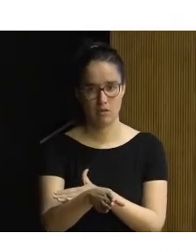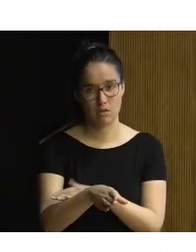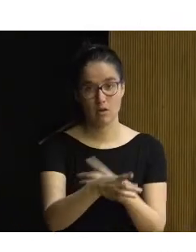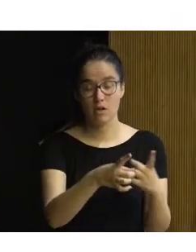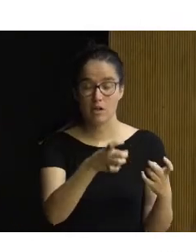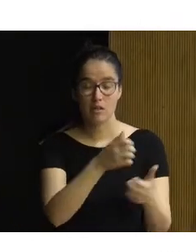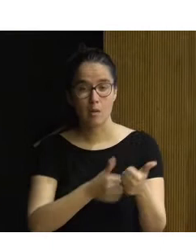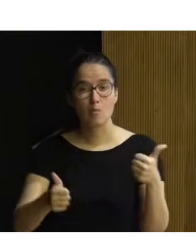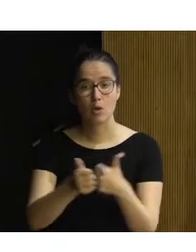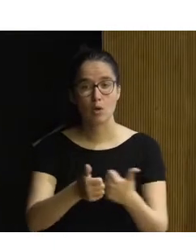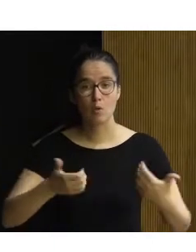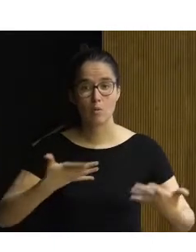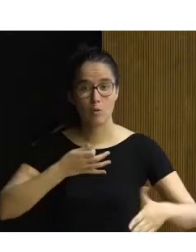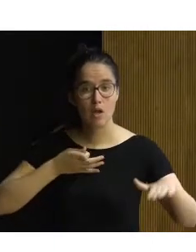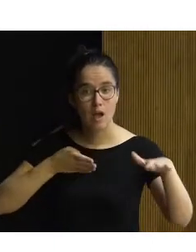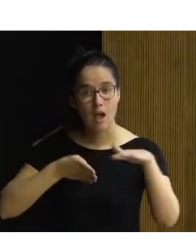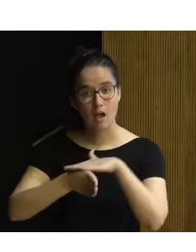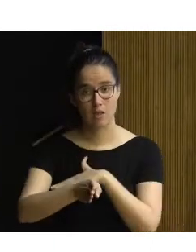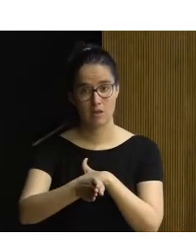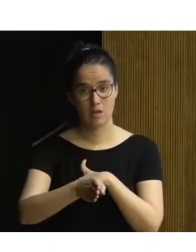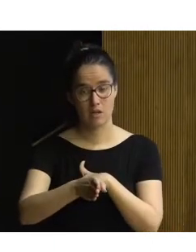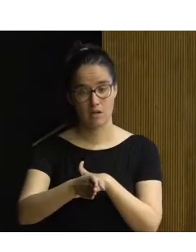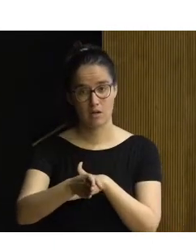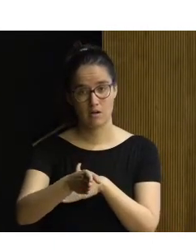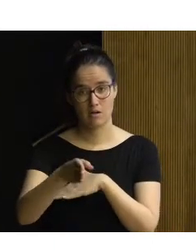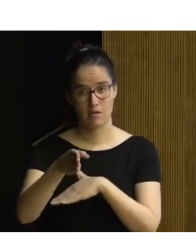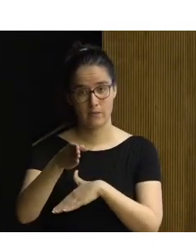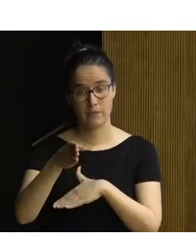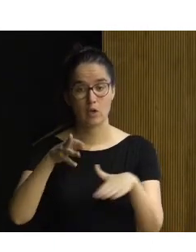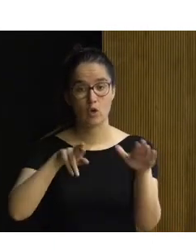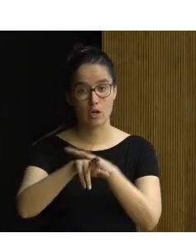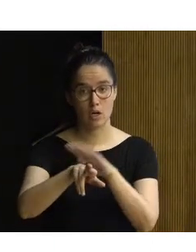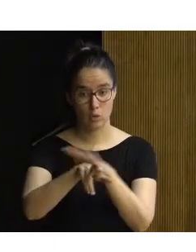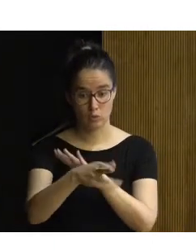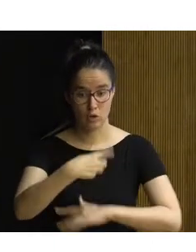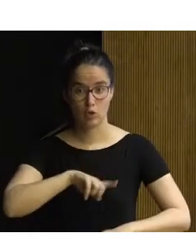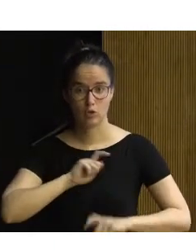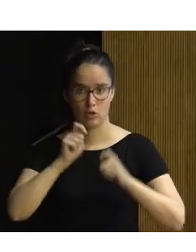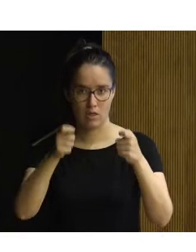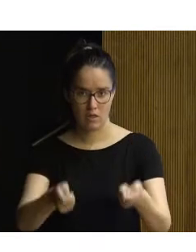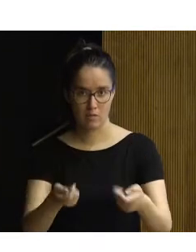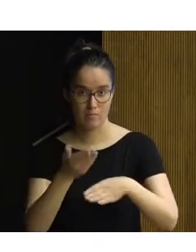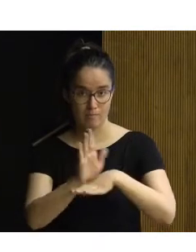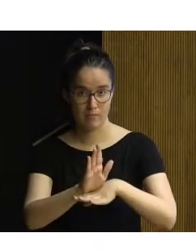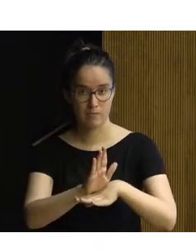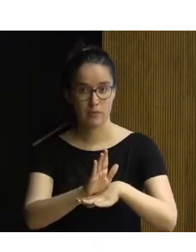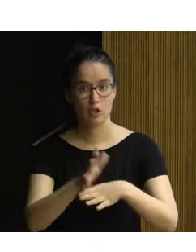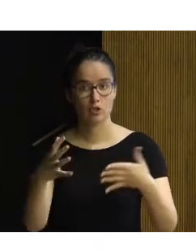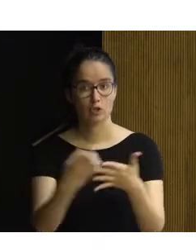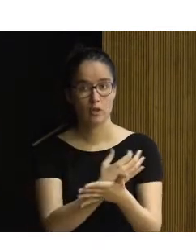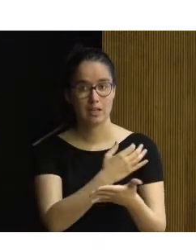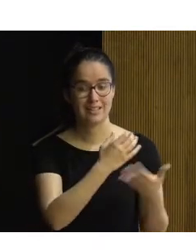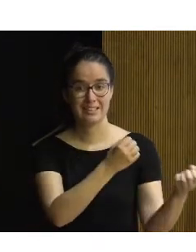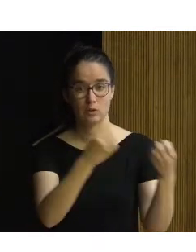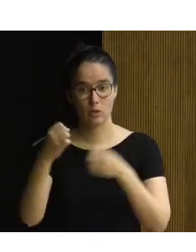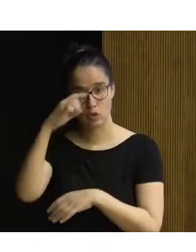el poder acceder a los recursos que les ofrecemos. Todas las instituciones culturales,